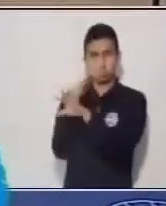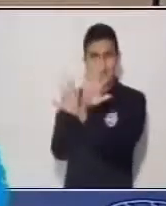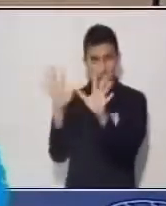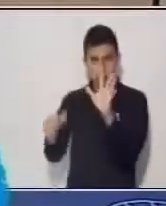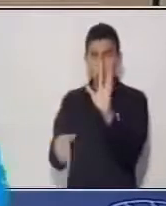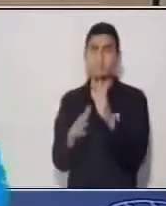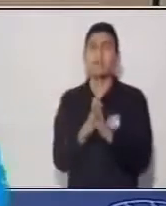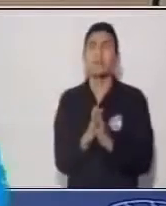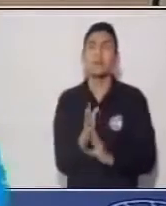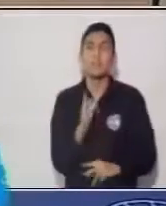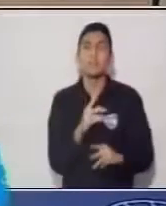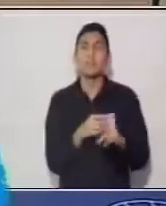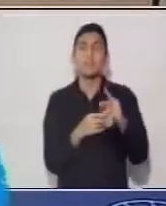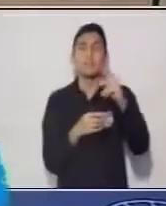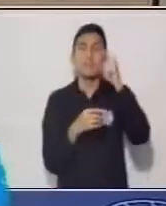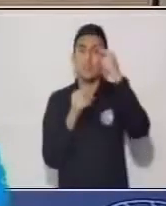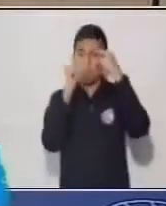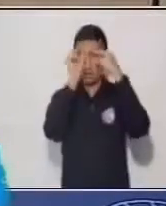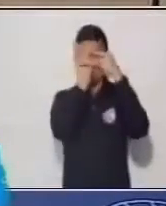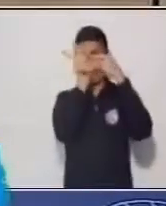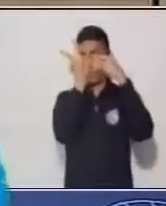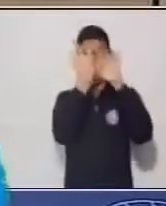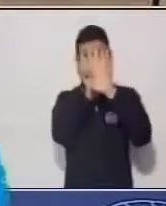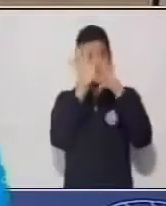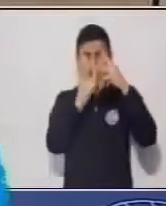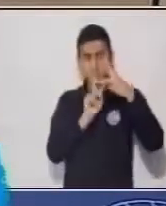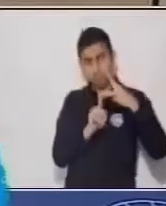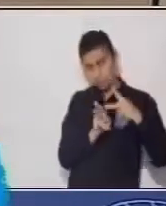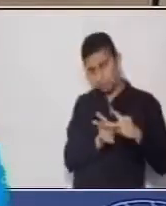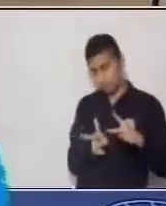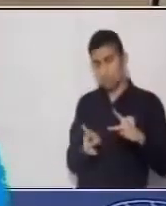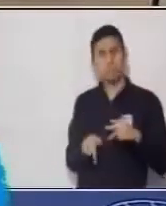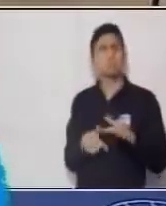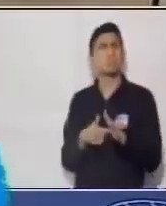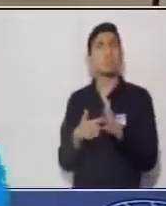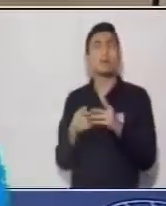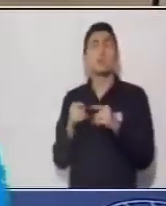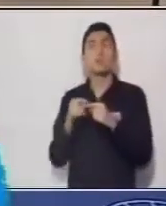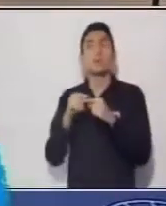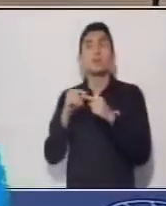no literarios que los podemos clasificar en formal